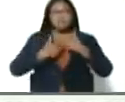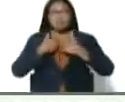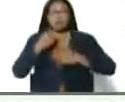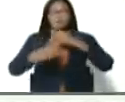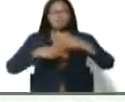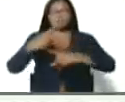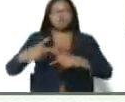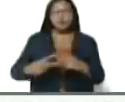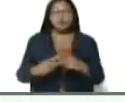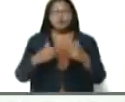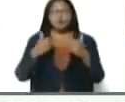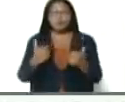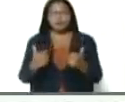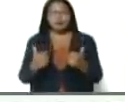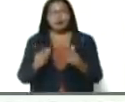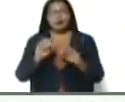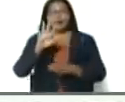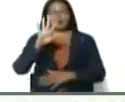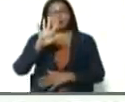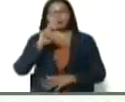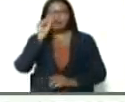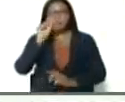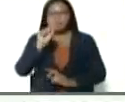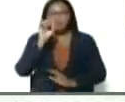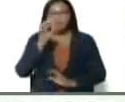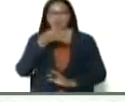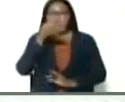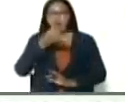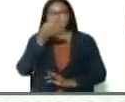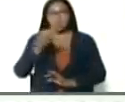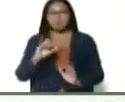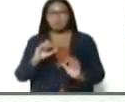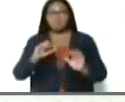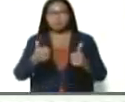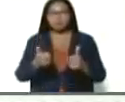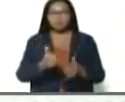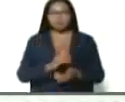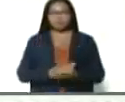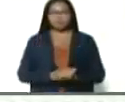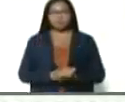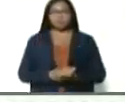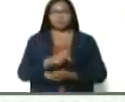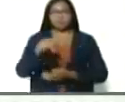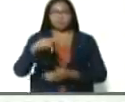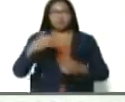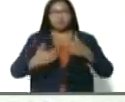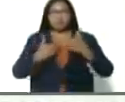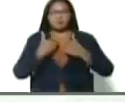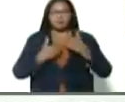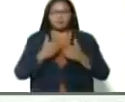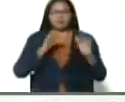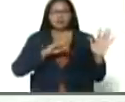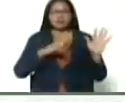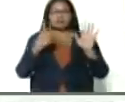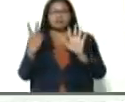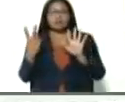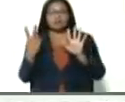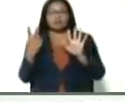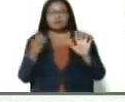productivo, a las 5 en punto de la tarde de hoy, miércoles 17